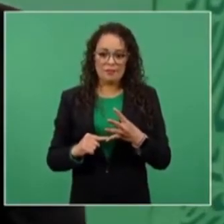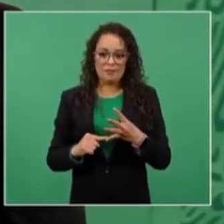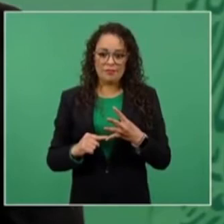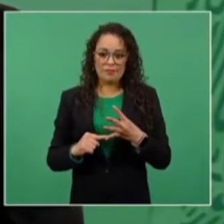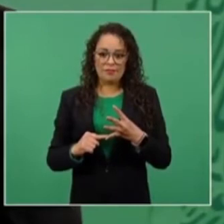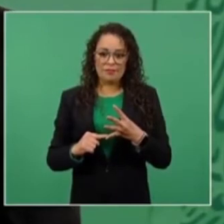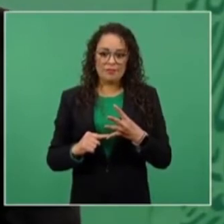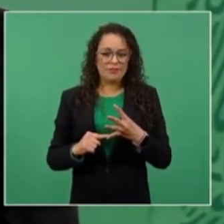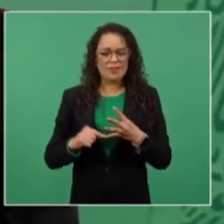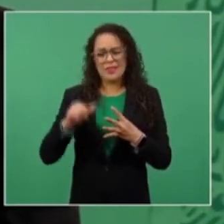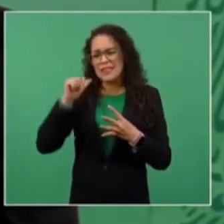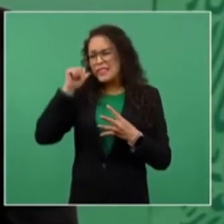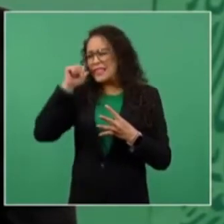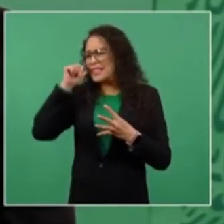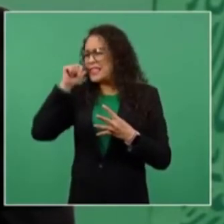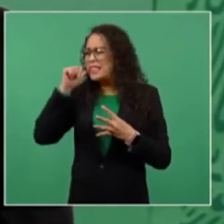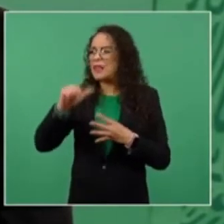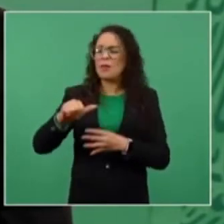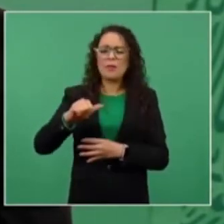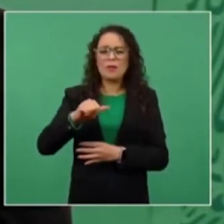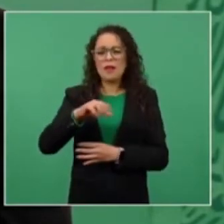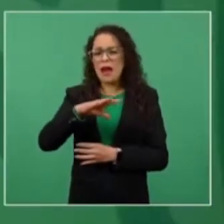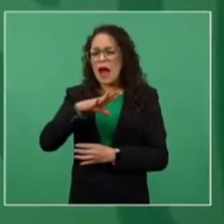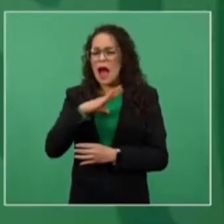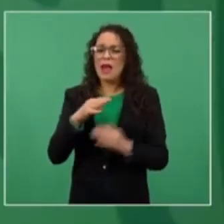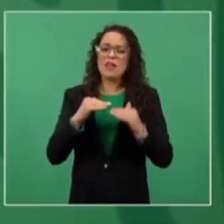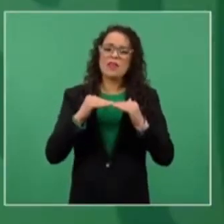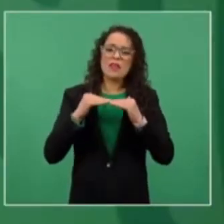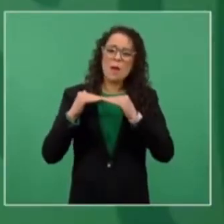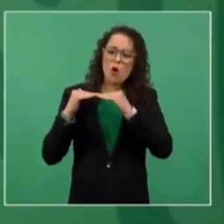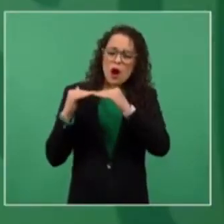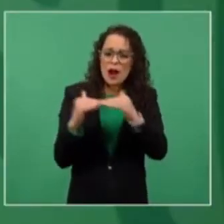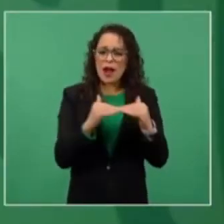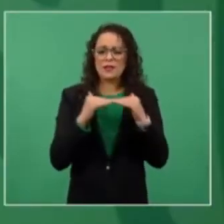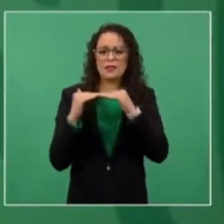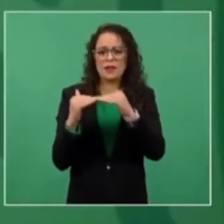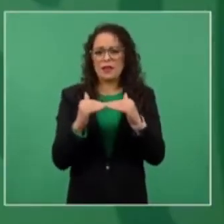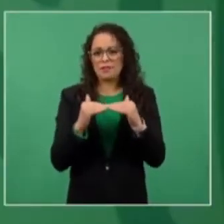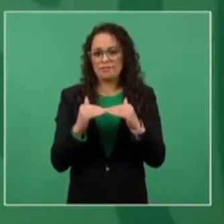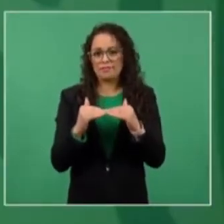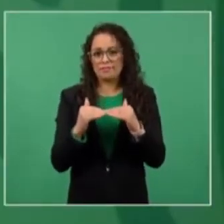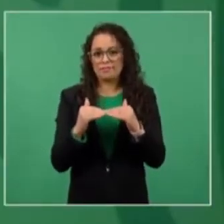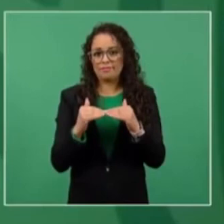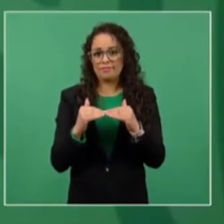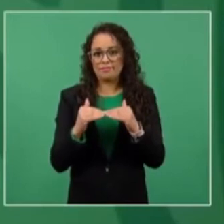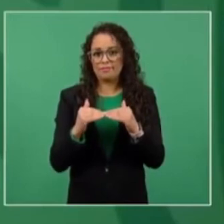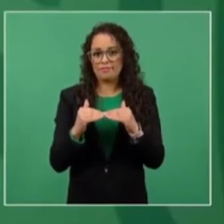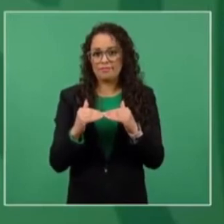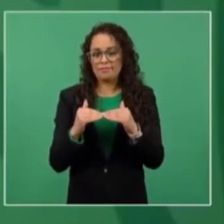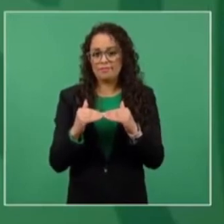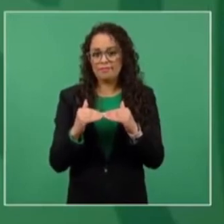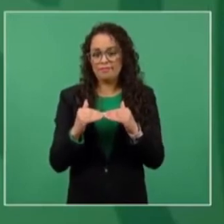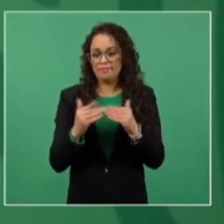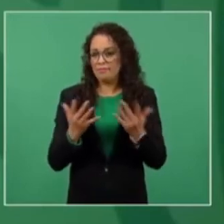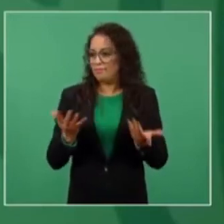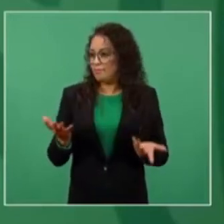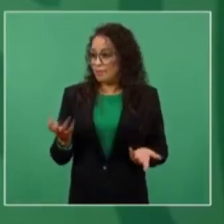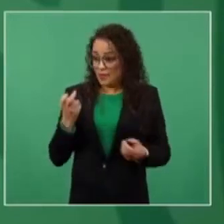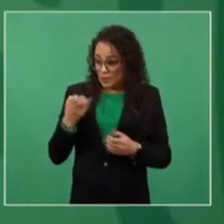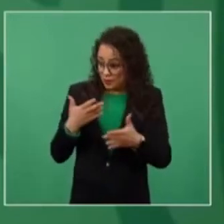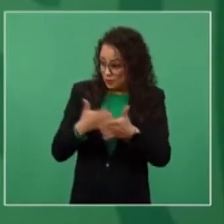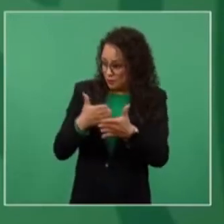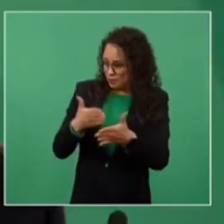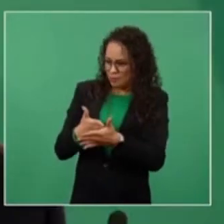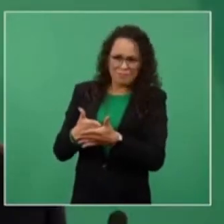siempre democracia entonces nadie debe de obstaculizar la democracia